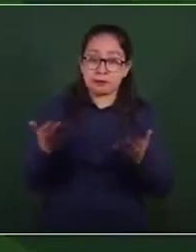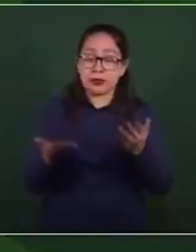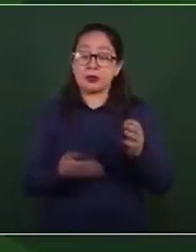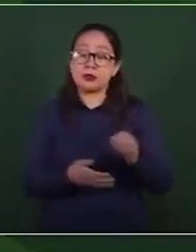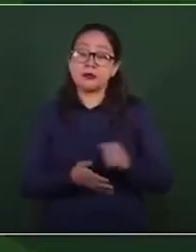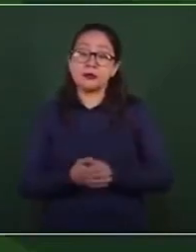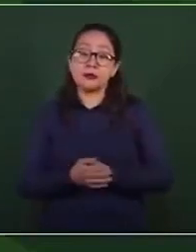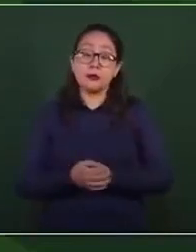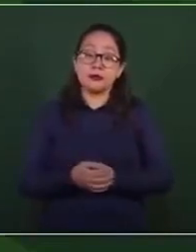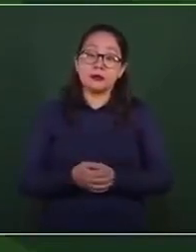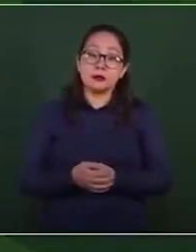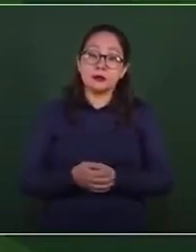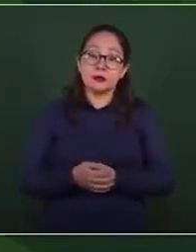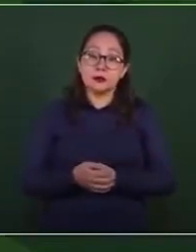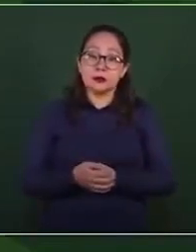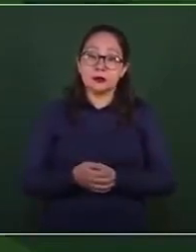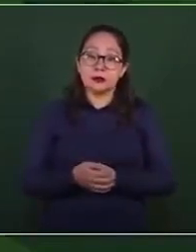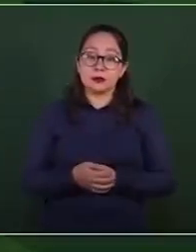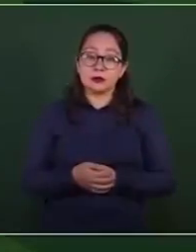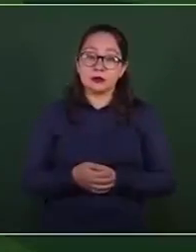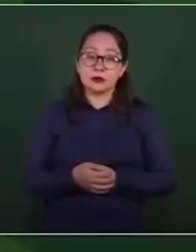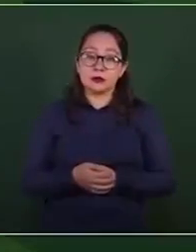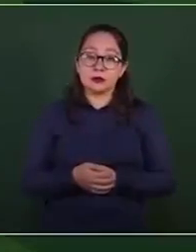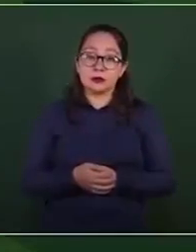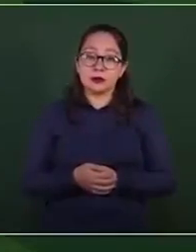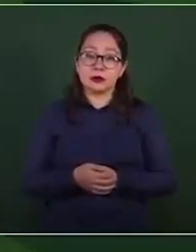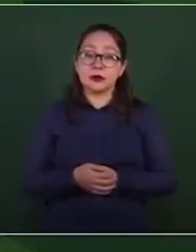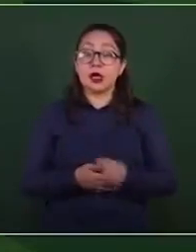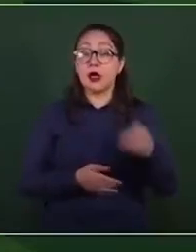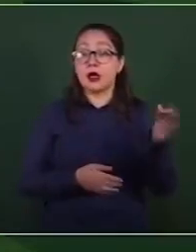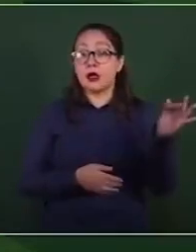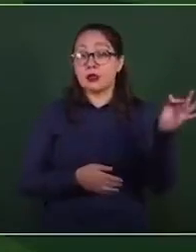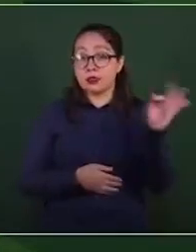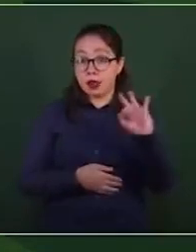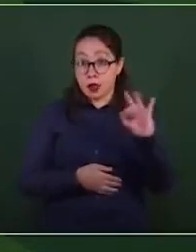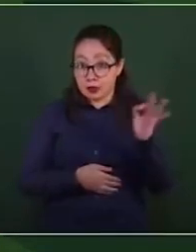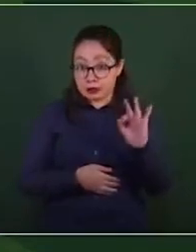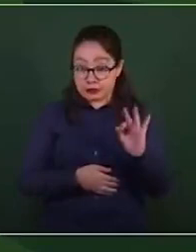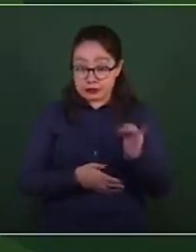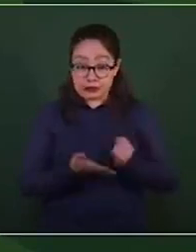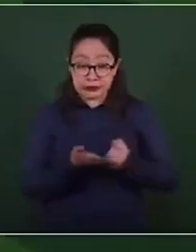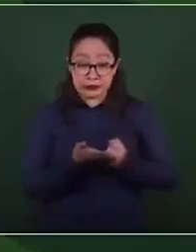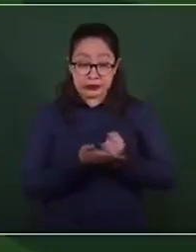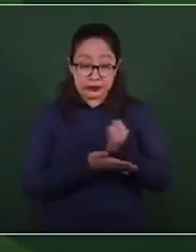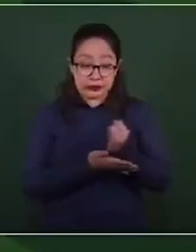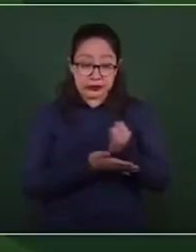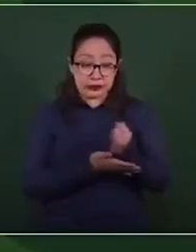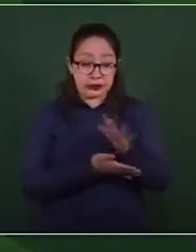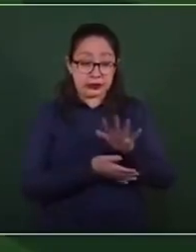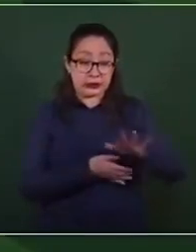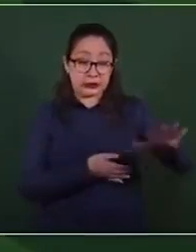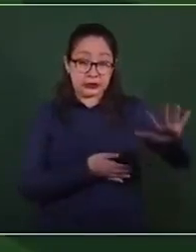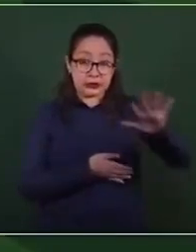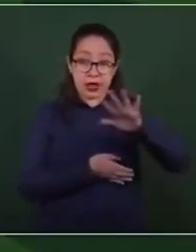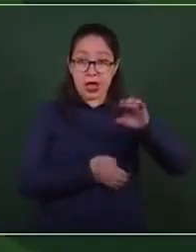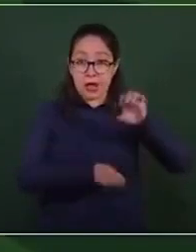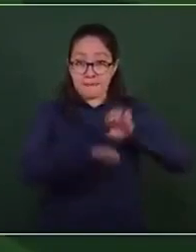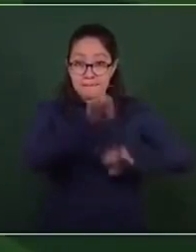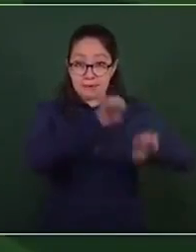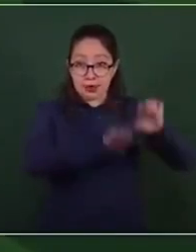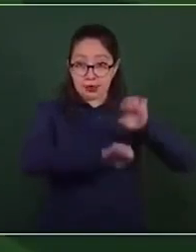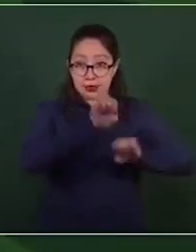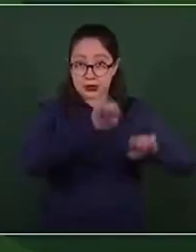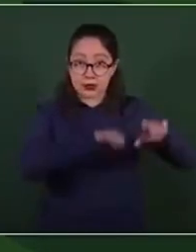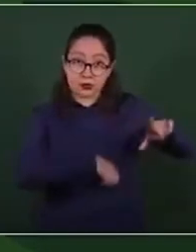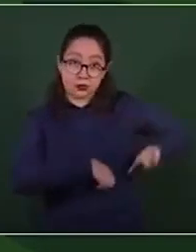porque se conserven como empresas públicas Pemex